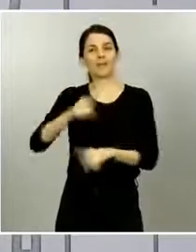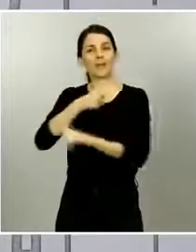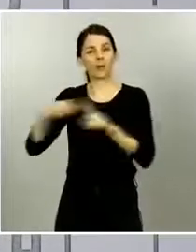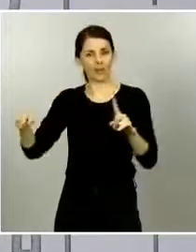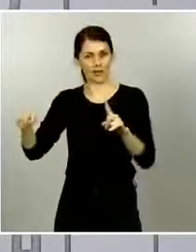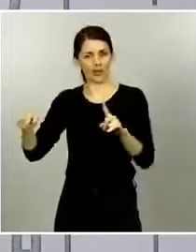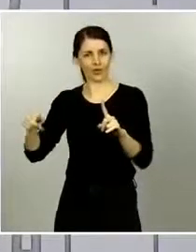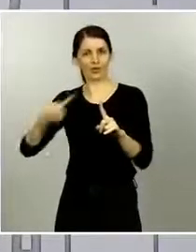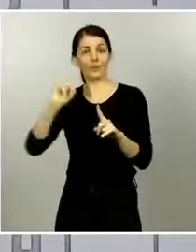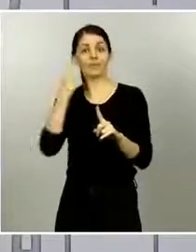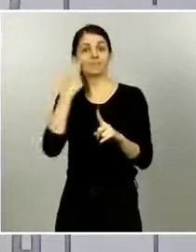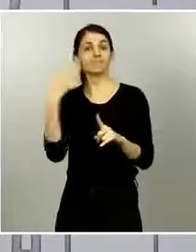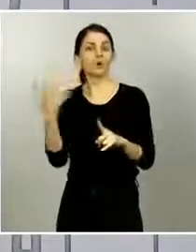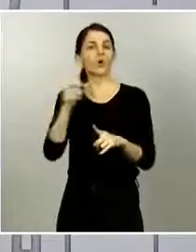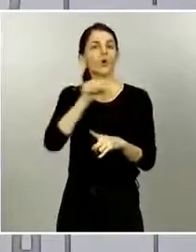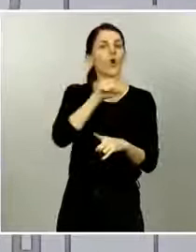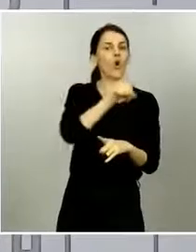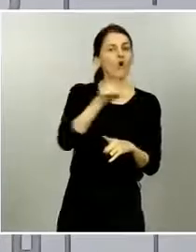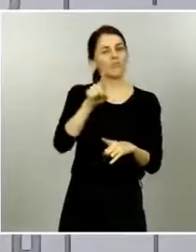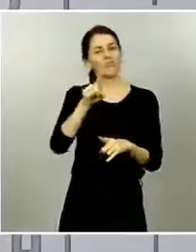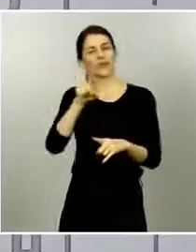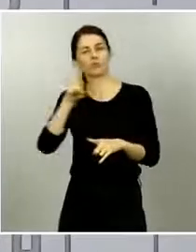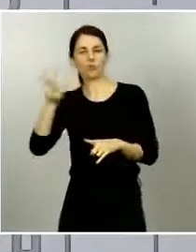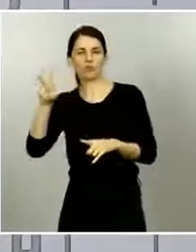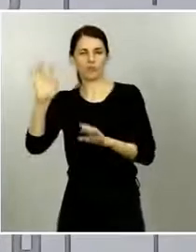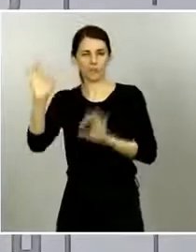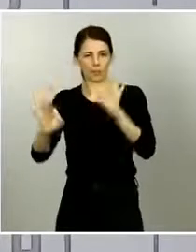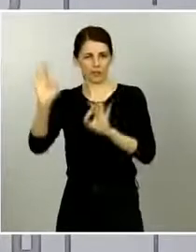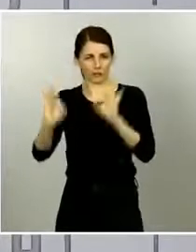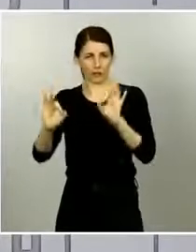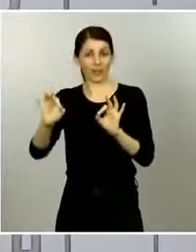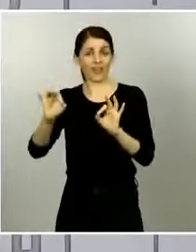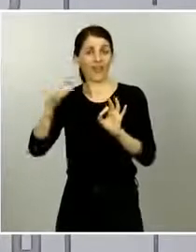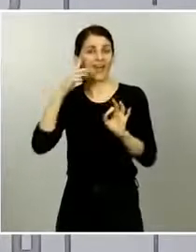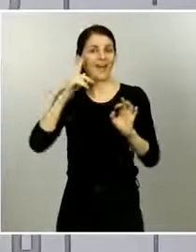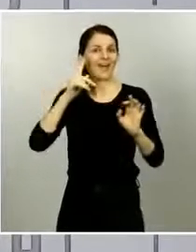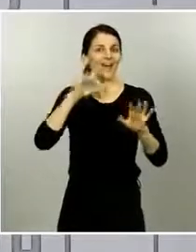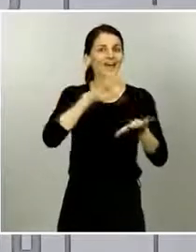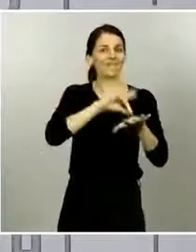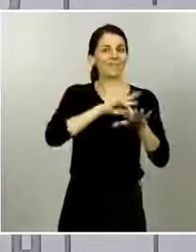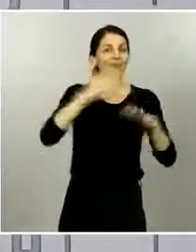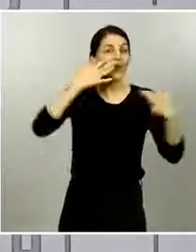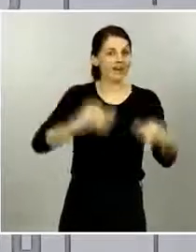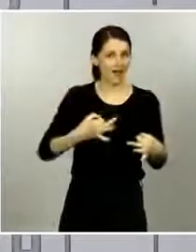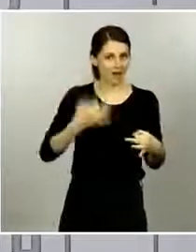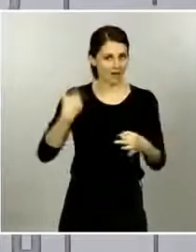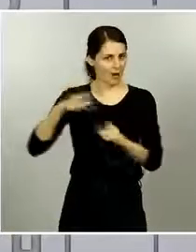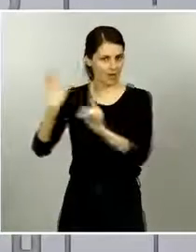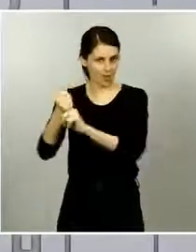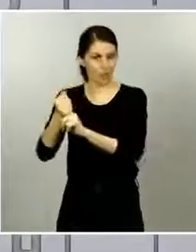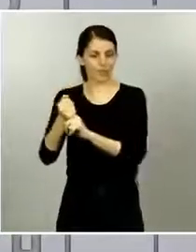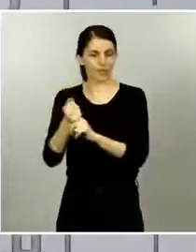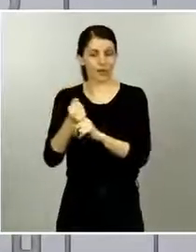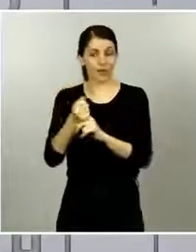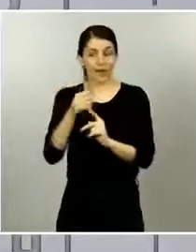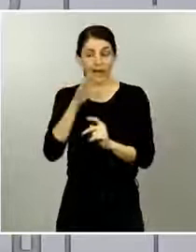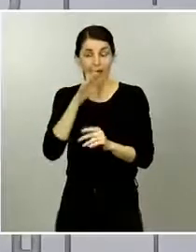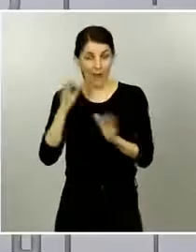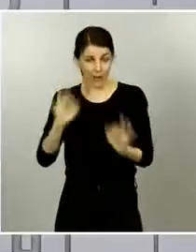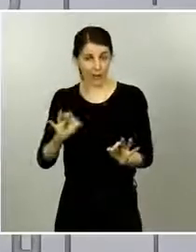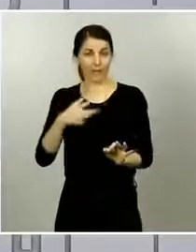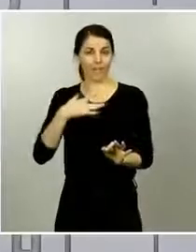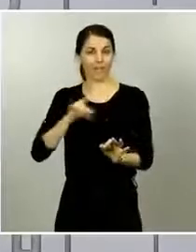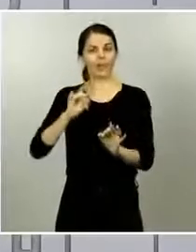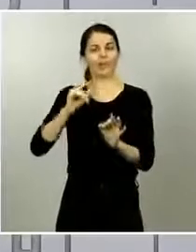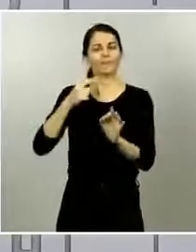puesto hace un momento de promedio en España hemos diagnosticado entre el 11 12% de los casos reales que ha habido